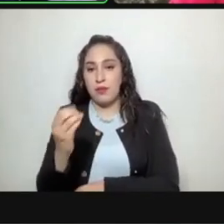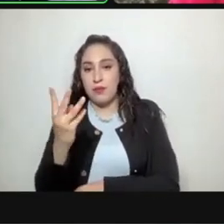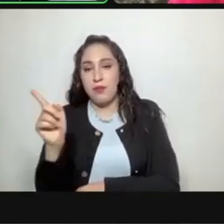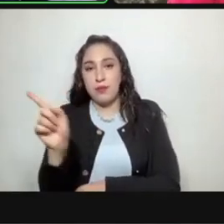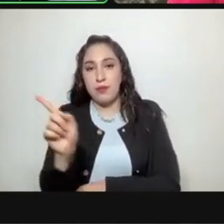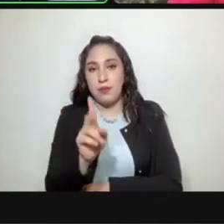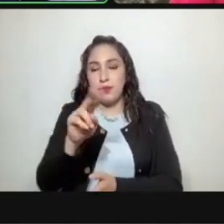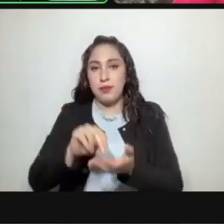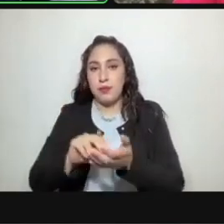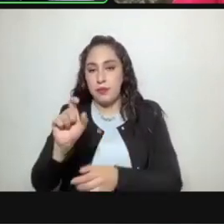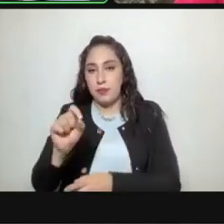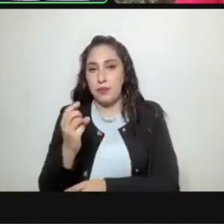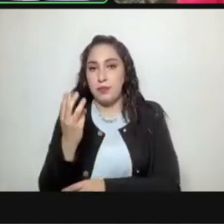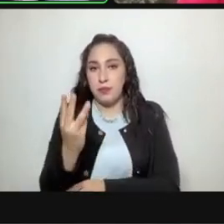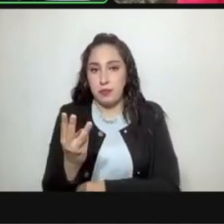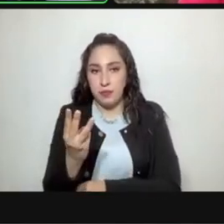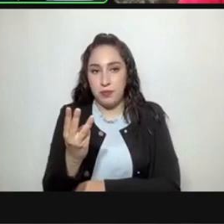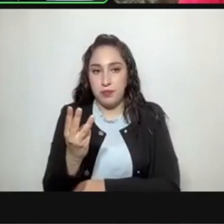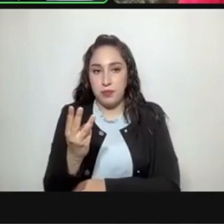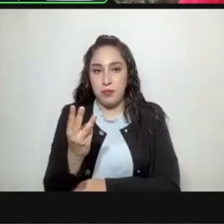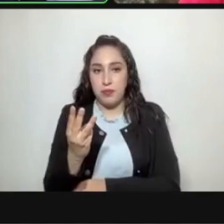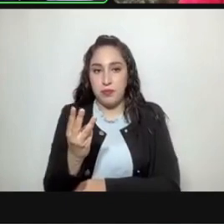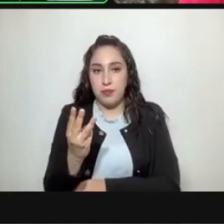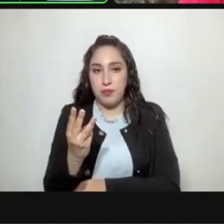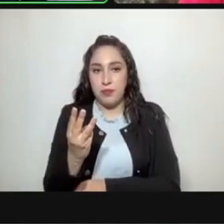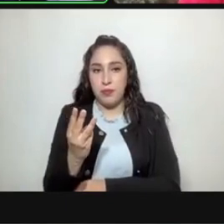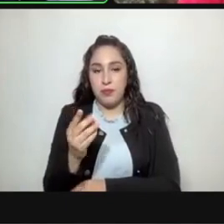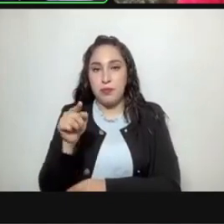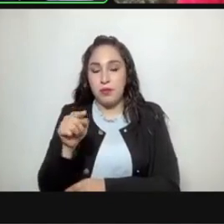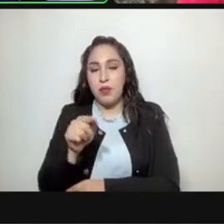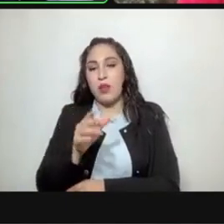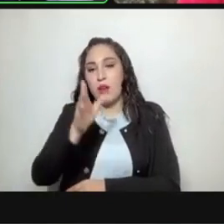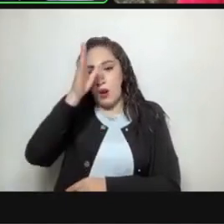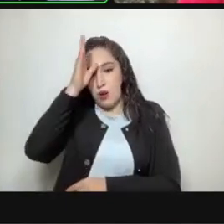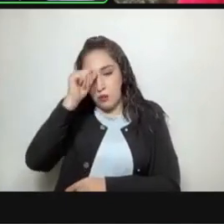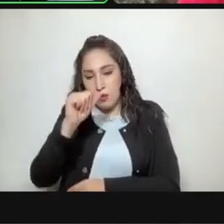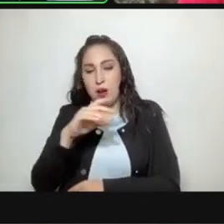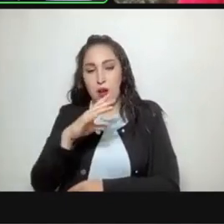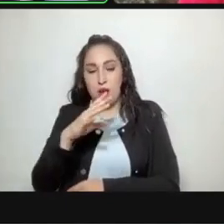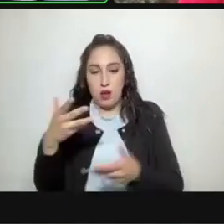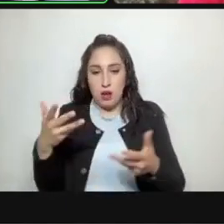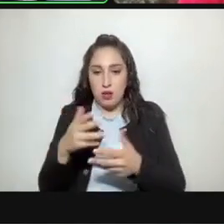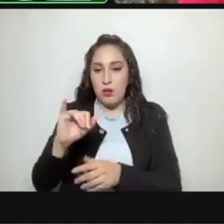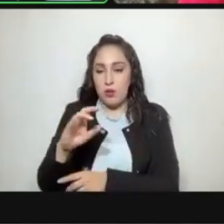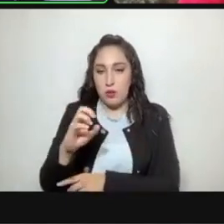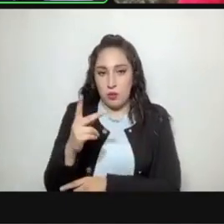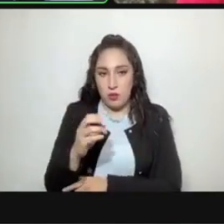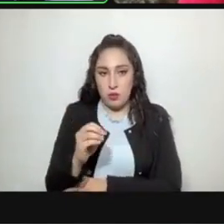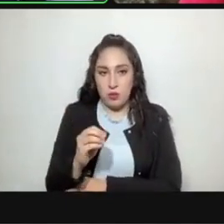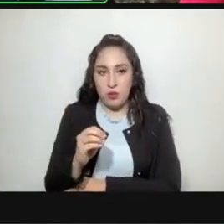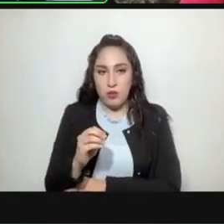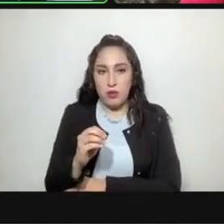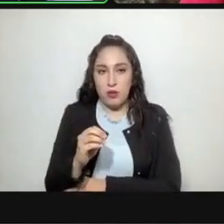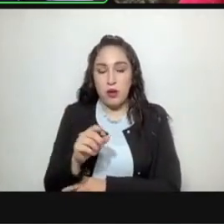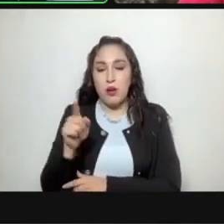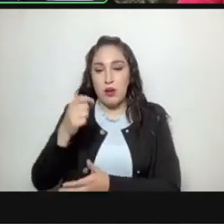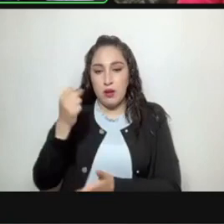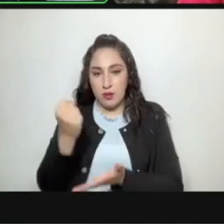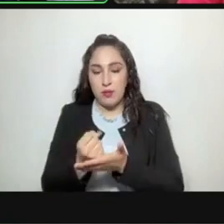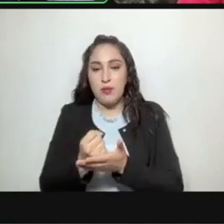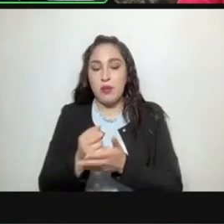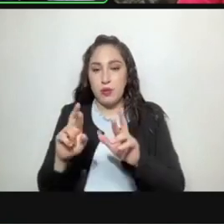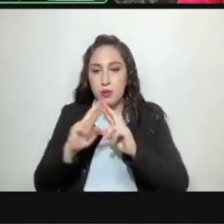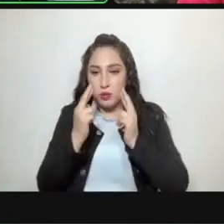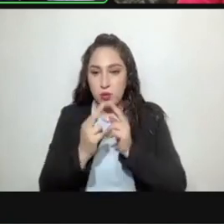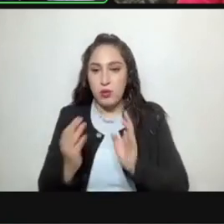dos mil veintitrés por el cual la junta de coordinación política perdón aprueba las comparecencias